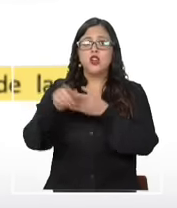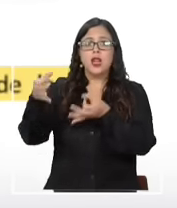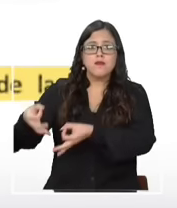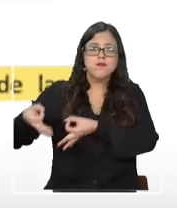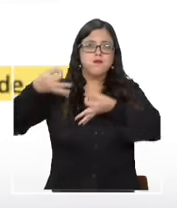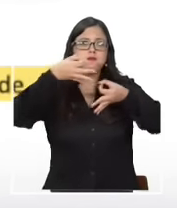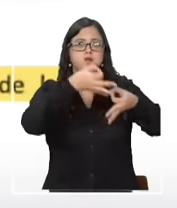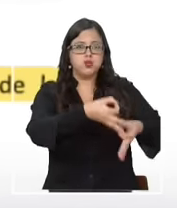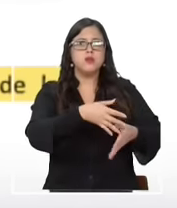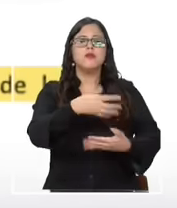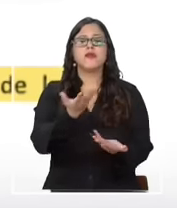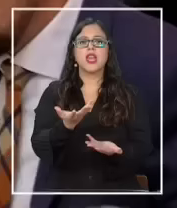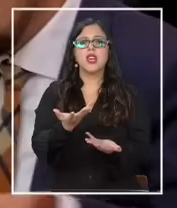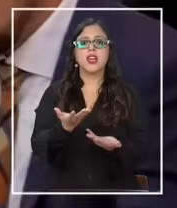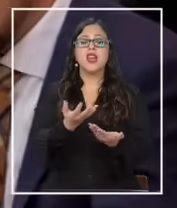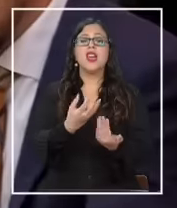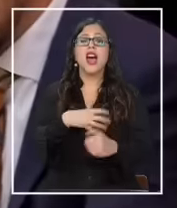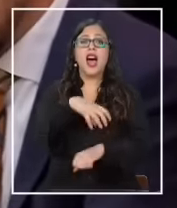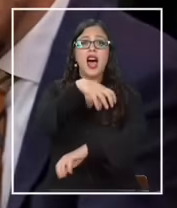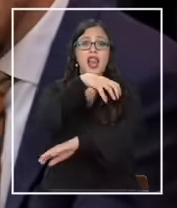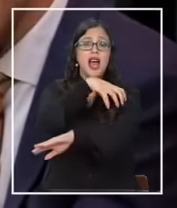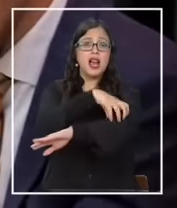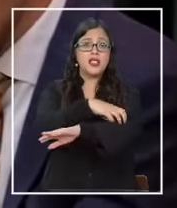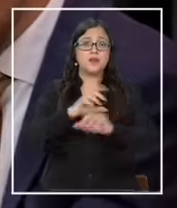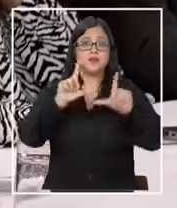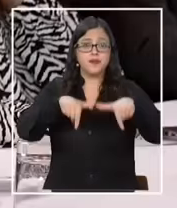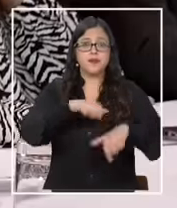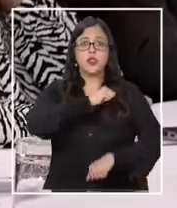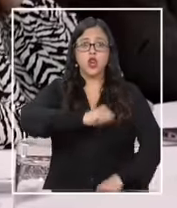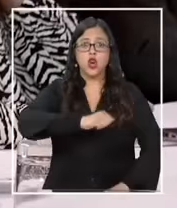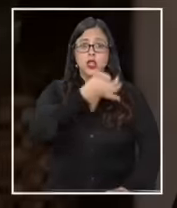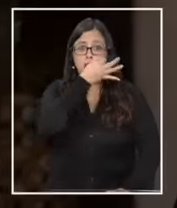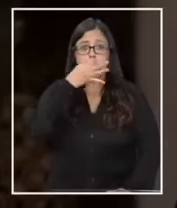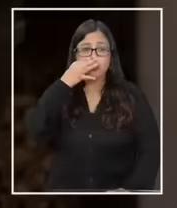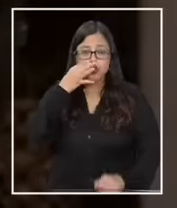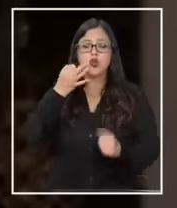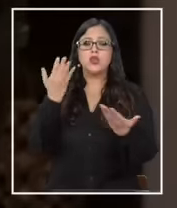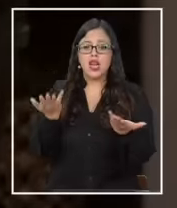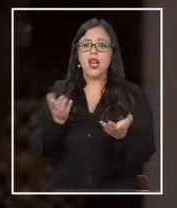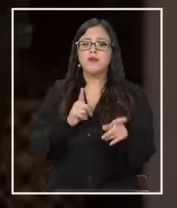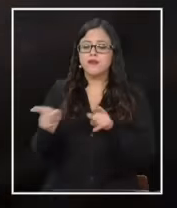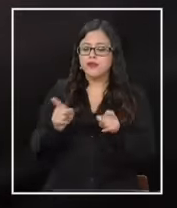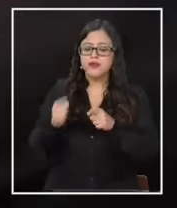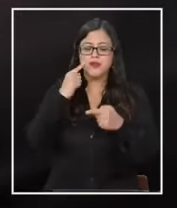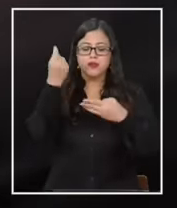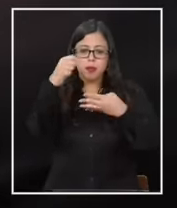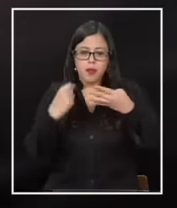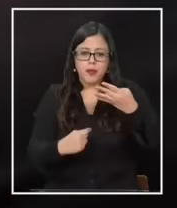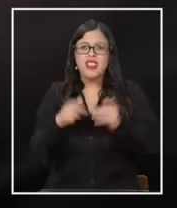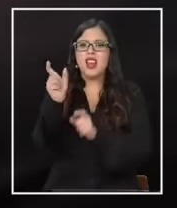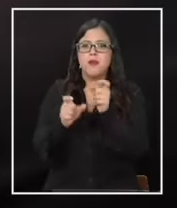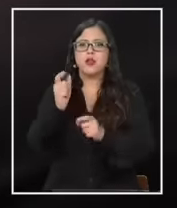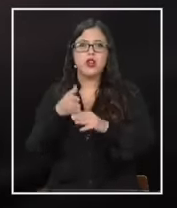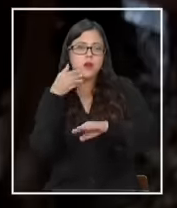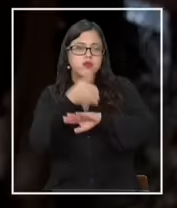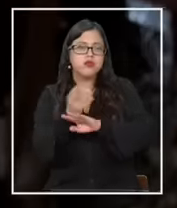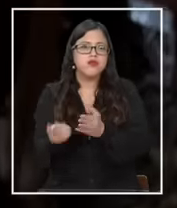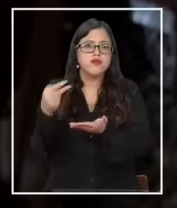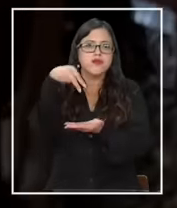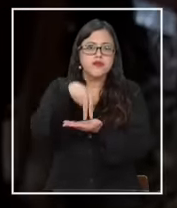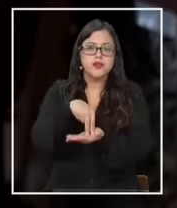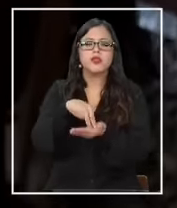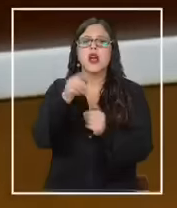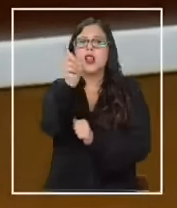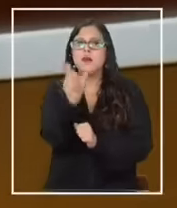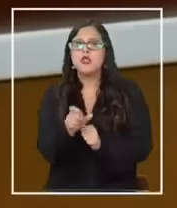a la unidad regional anticorrupción que deberá establecer las diligencias para determinar entre asistentes y parlamentarios presentes